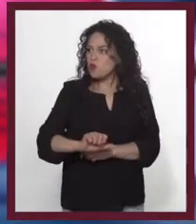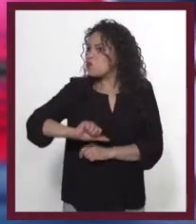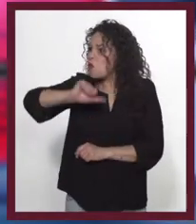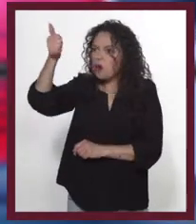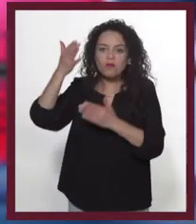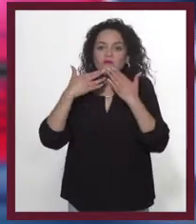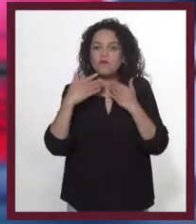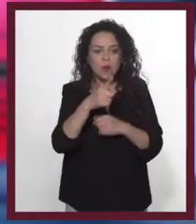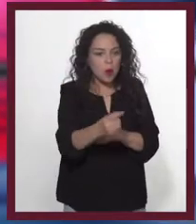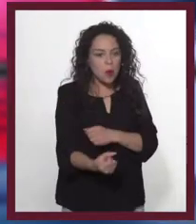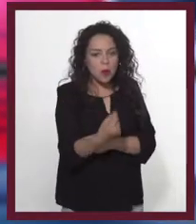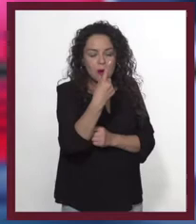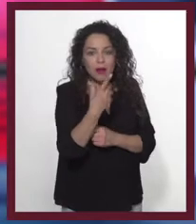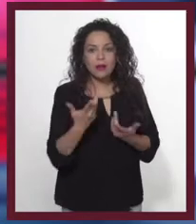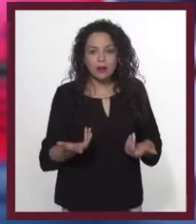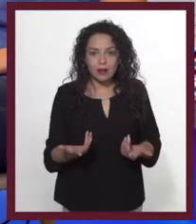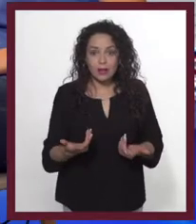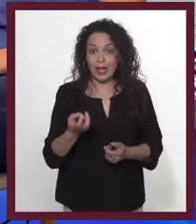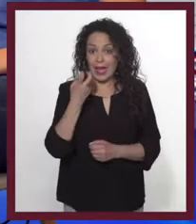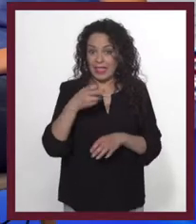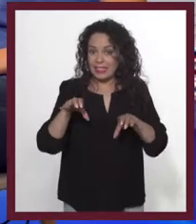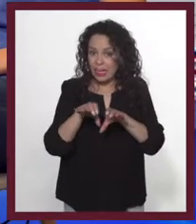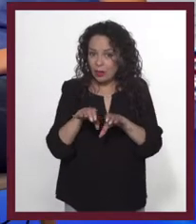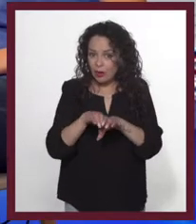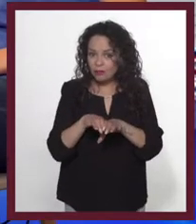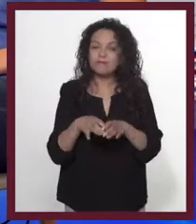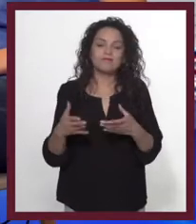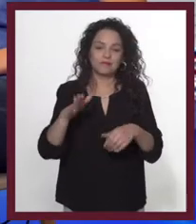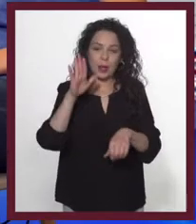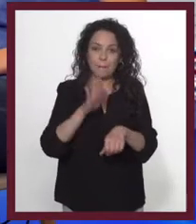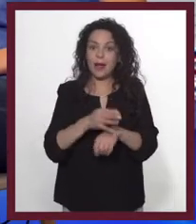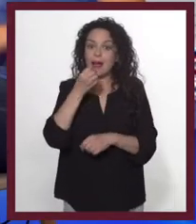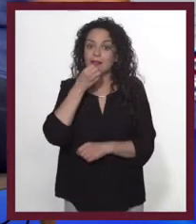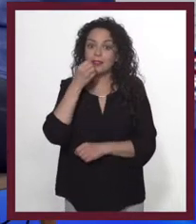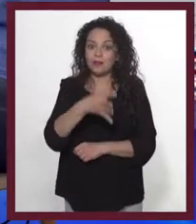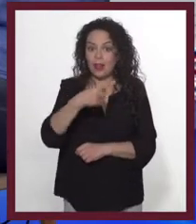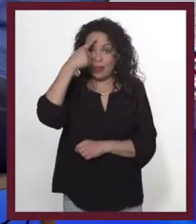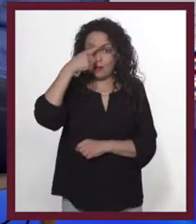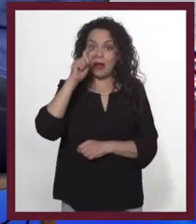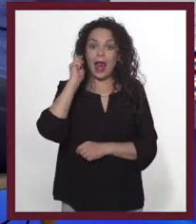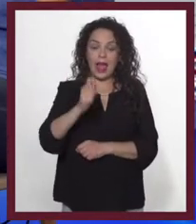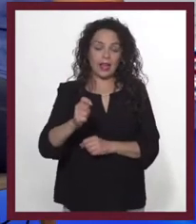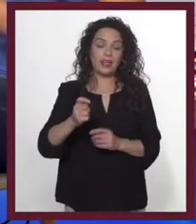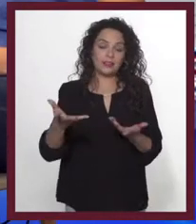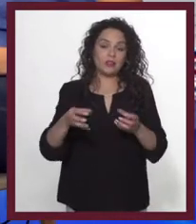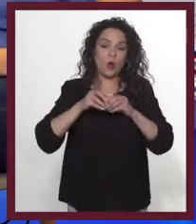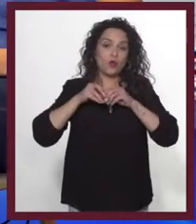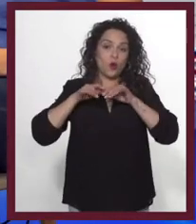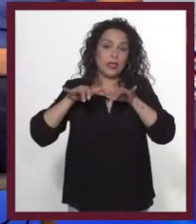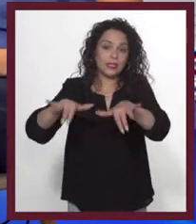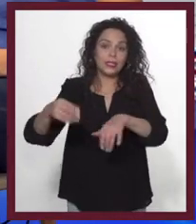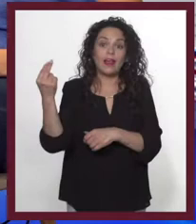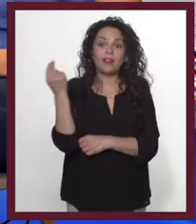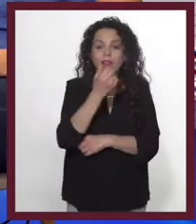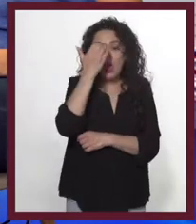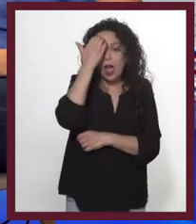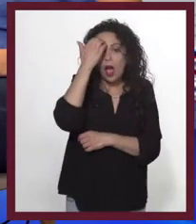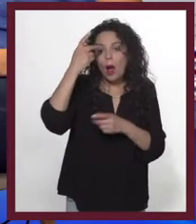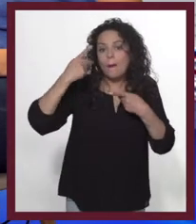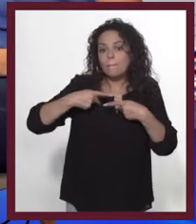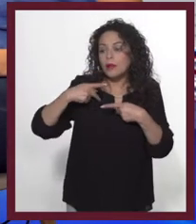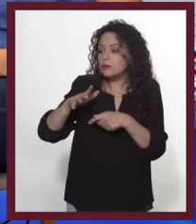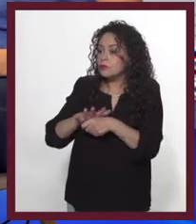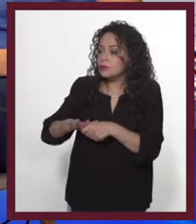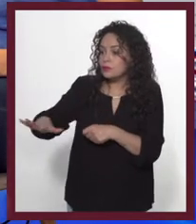ningún otro tiene. Y esto es de las cosas más padres de la publicidad. Tienes que conocer